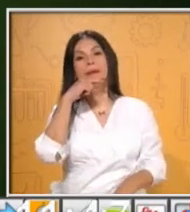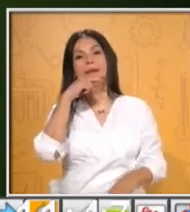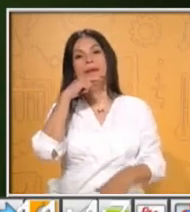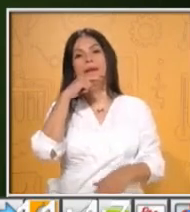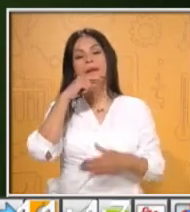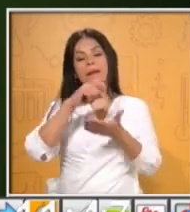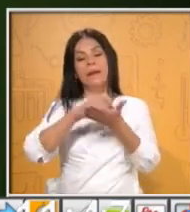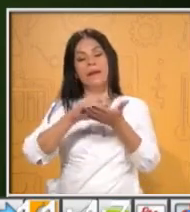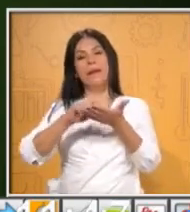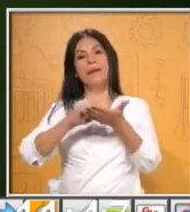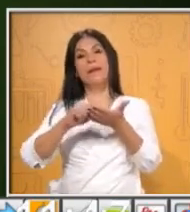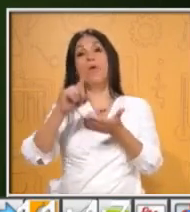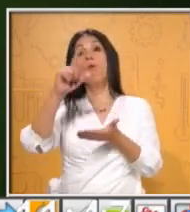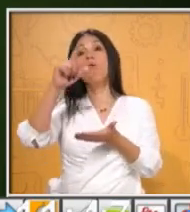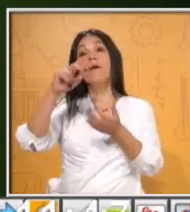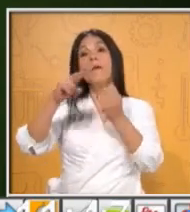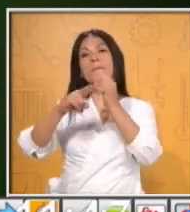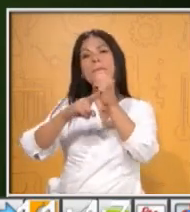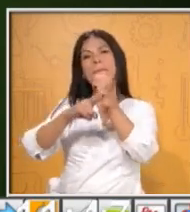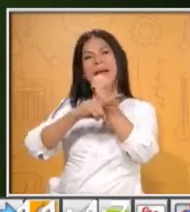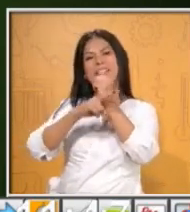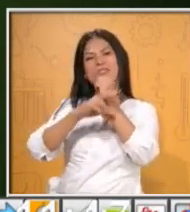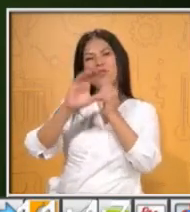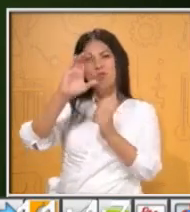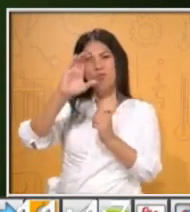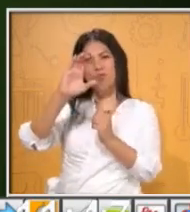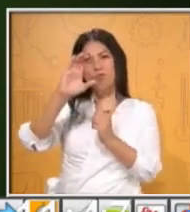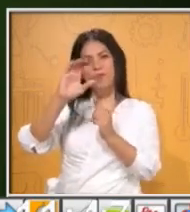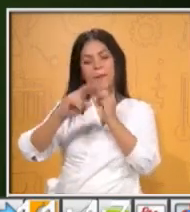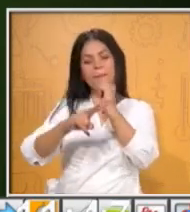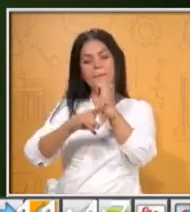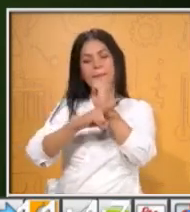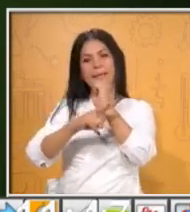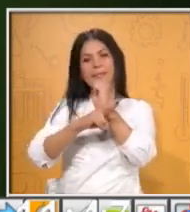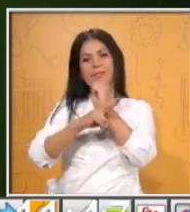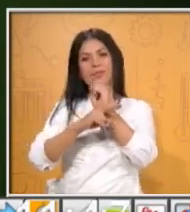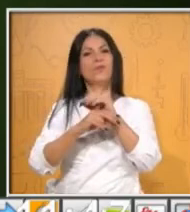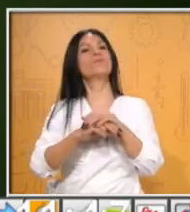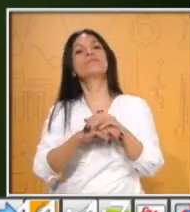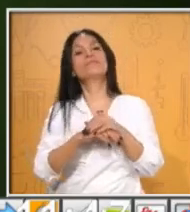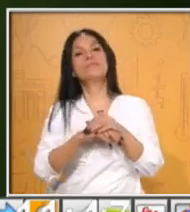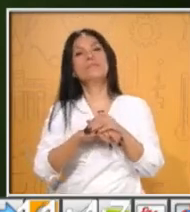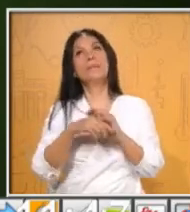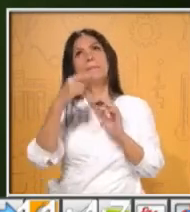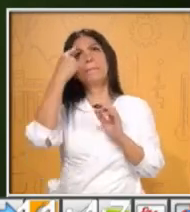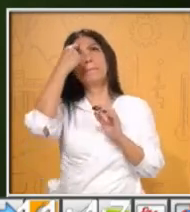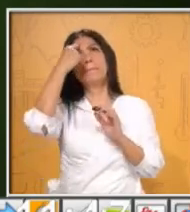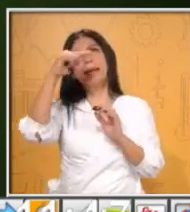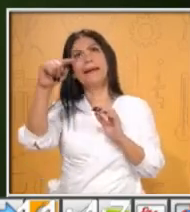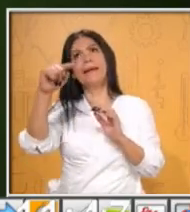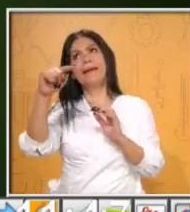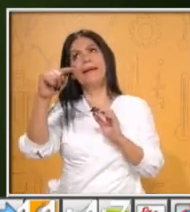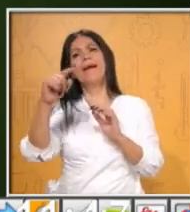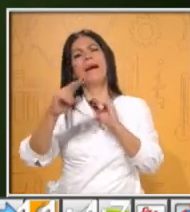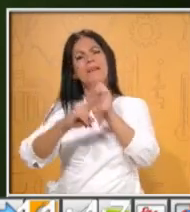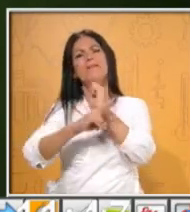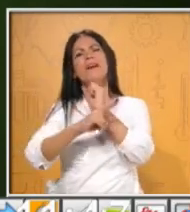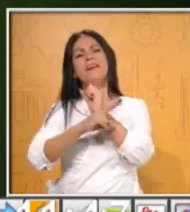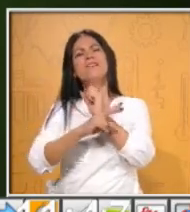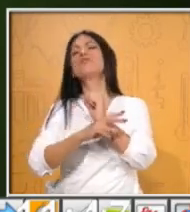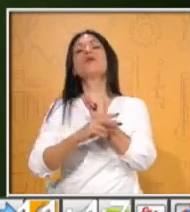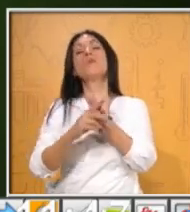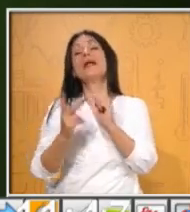utilizar unos papelitos para hacer, contestar algunas preguntas de manera muy breve y sencilla y tendremos que ocupar